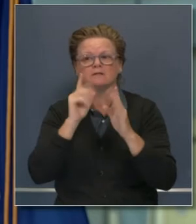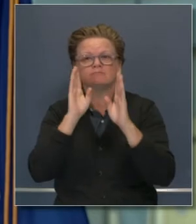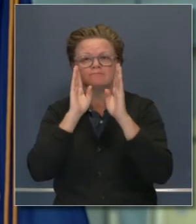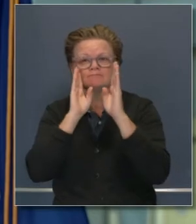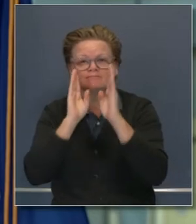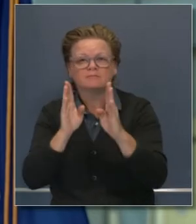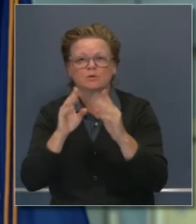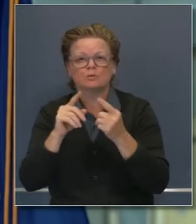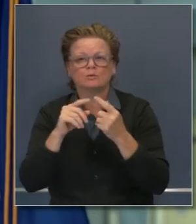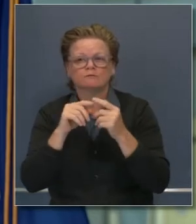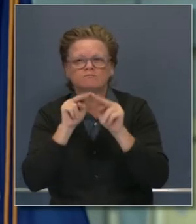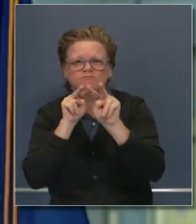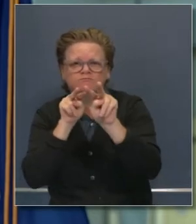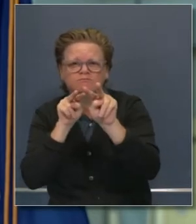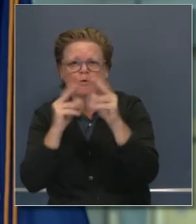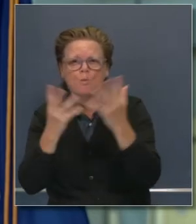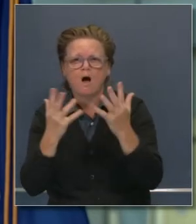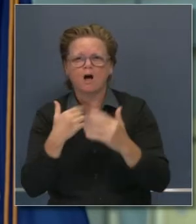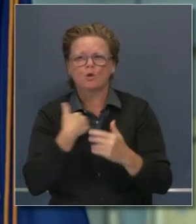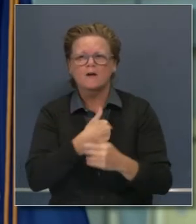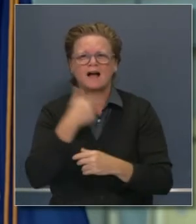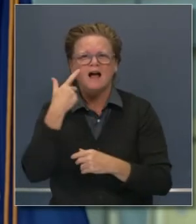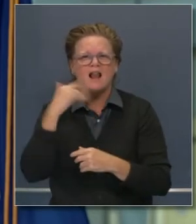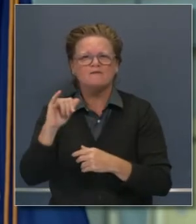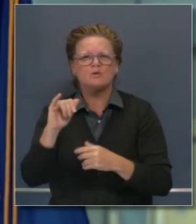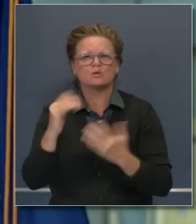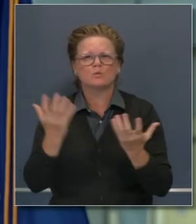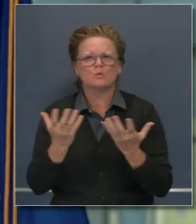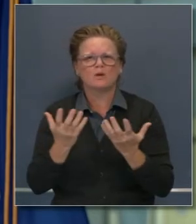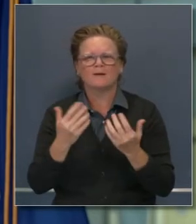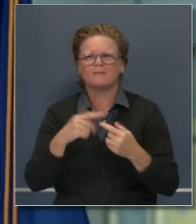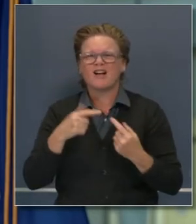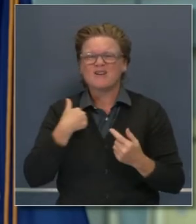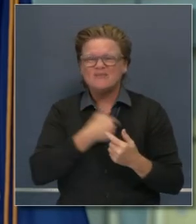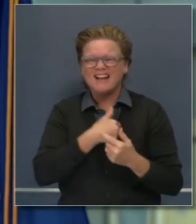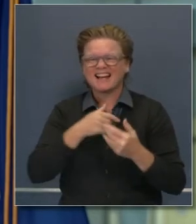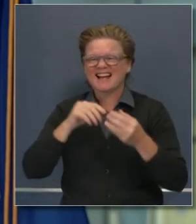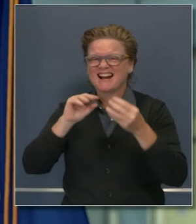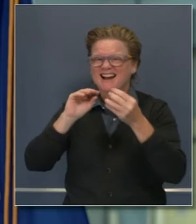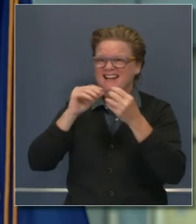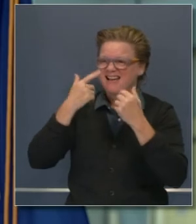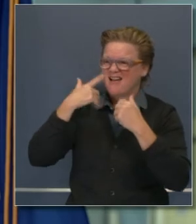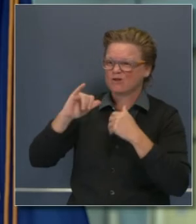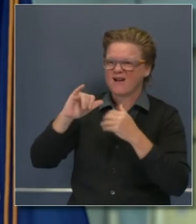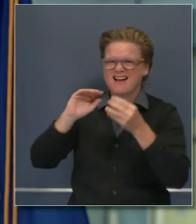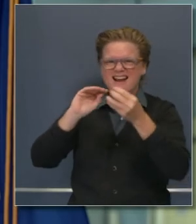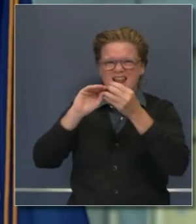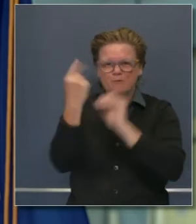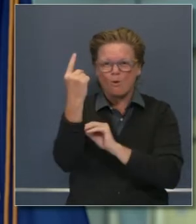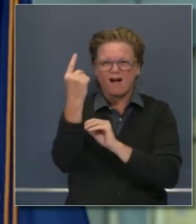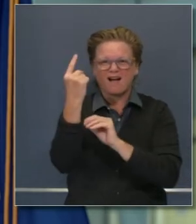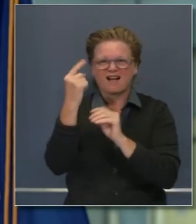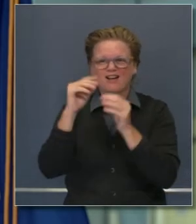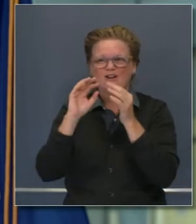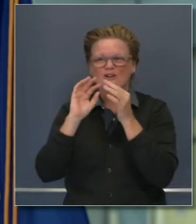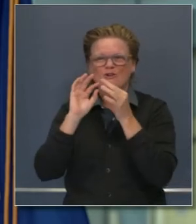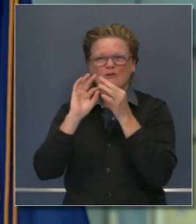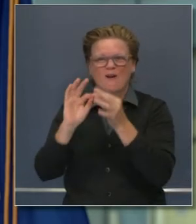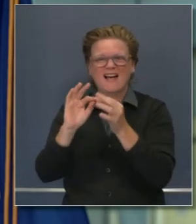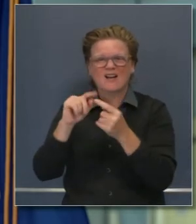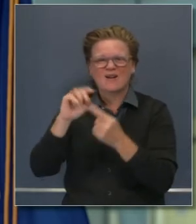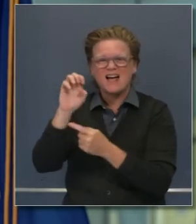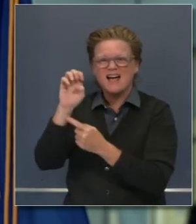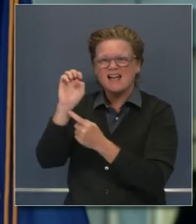dirige al país adoptando estrategias recientemente sobre camiones de peso ligero y